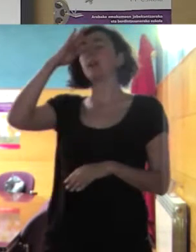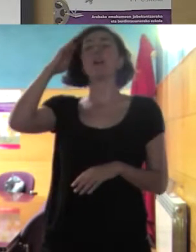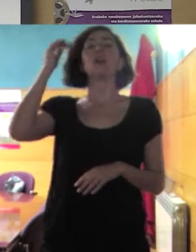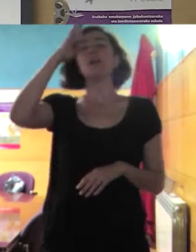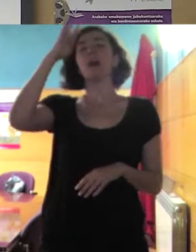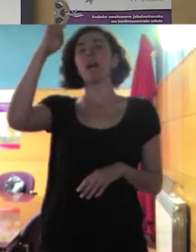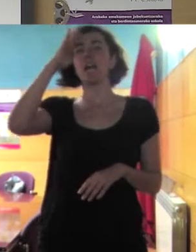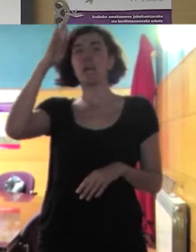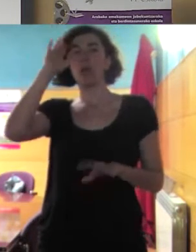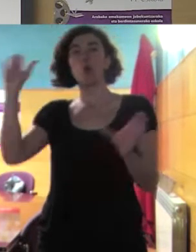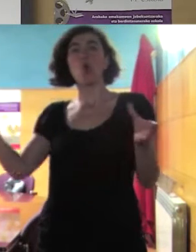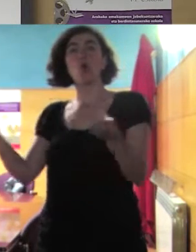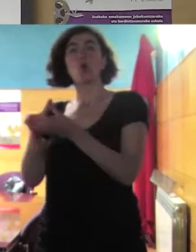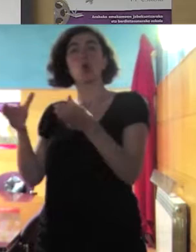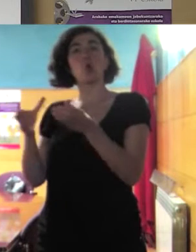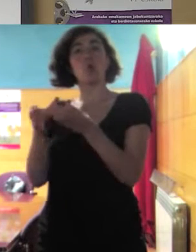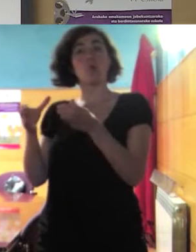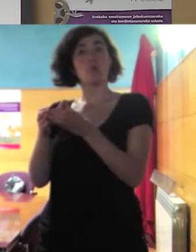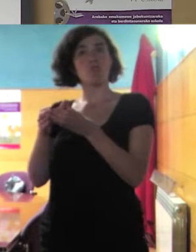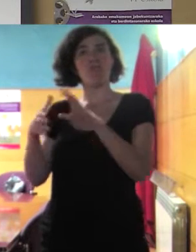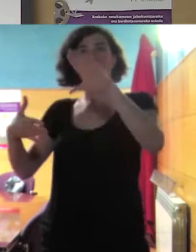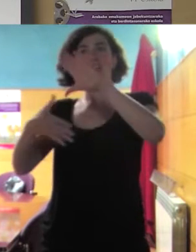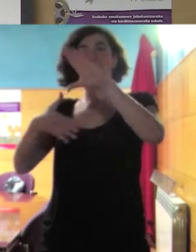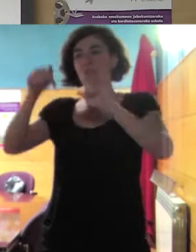comunidad que vive en el sur de América